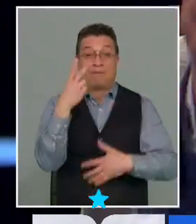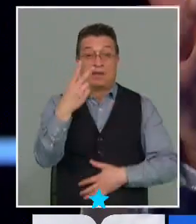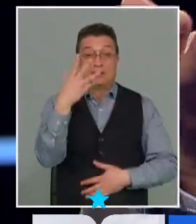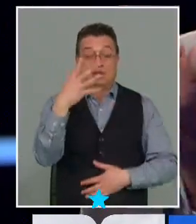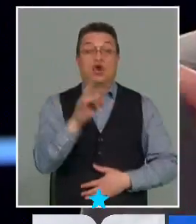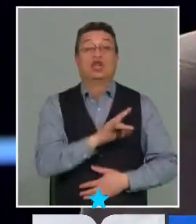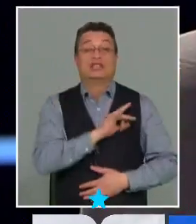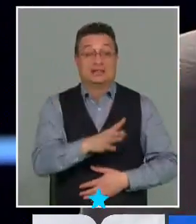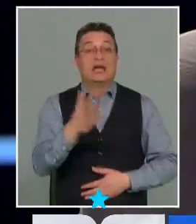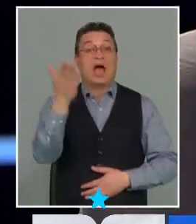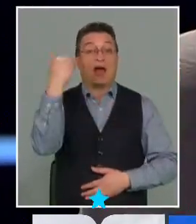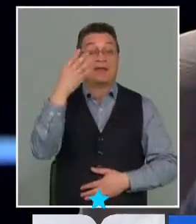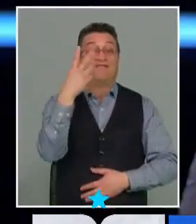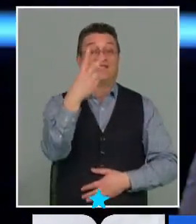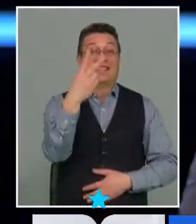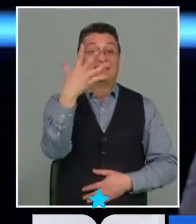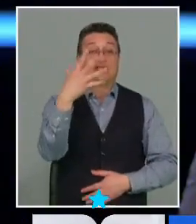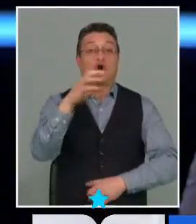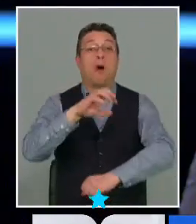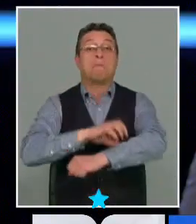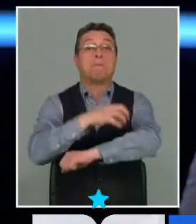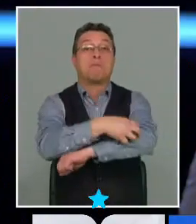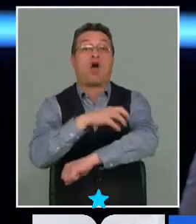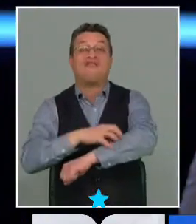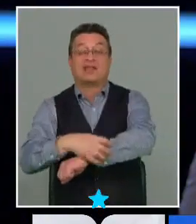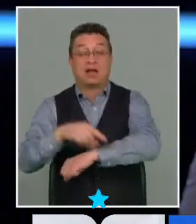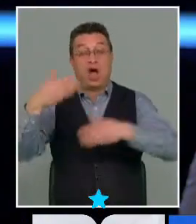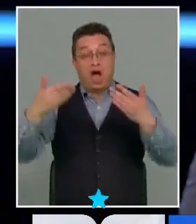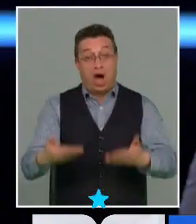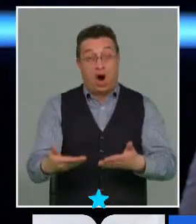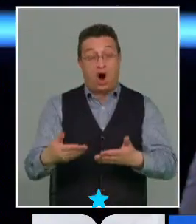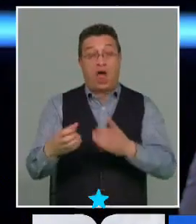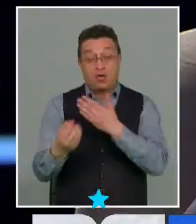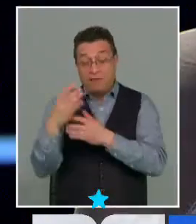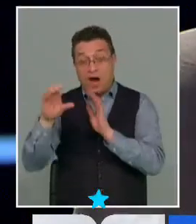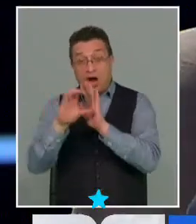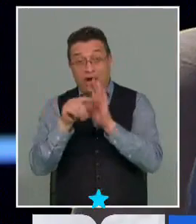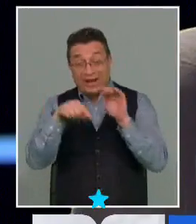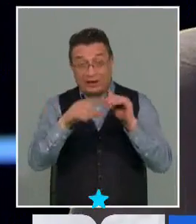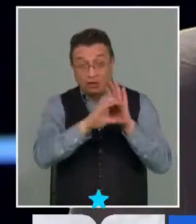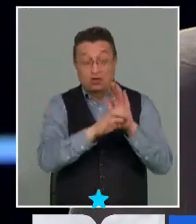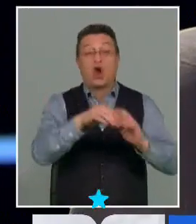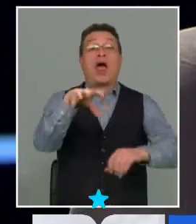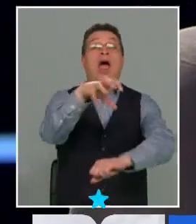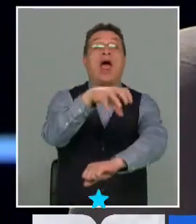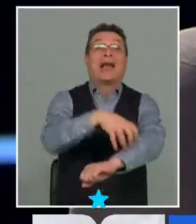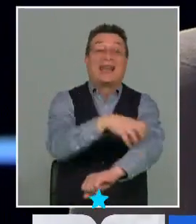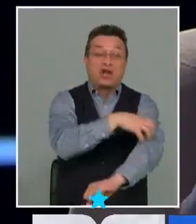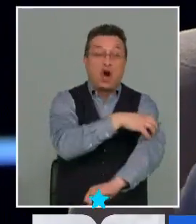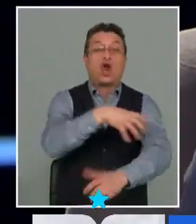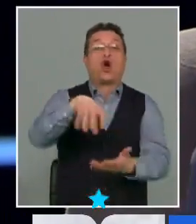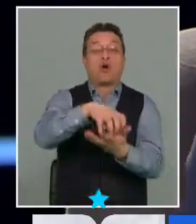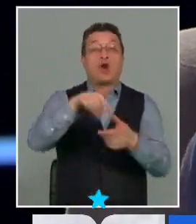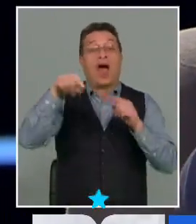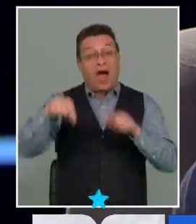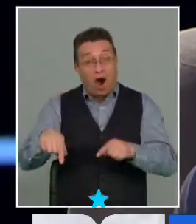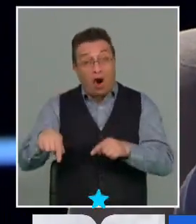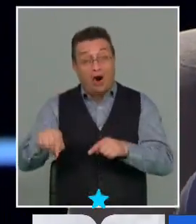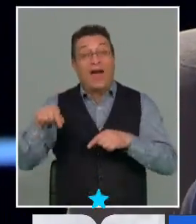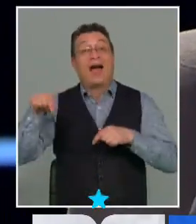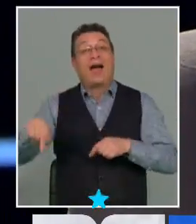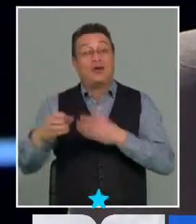está organizada por 25 provincias, la actual Constitución por regiones y comunas. Lo que incluye la autonomía indígena es un otro